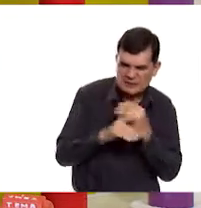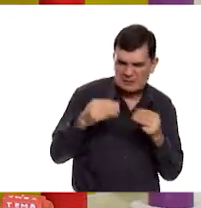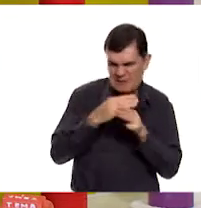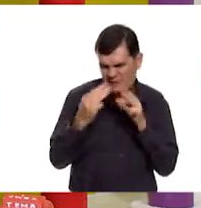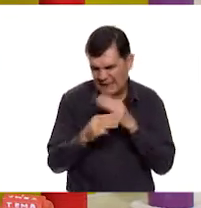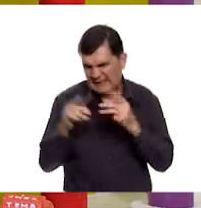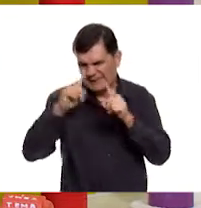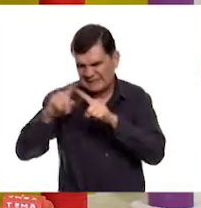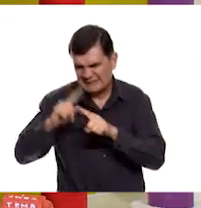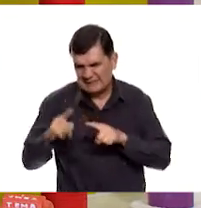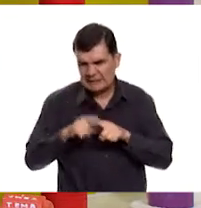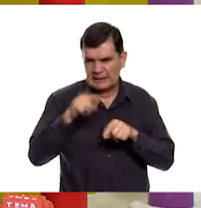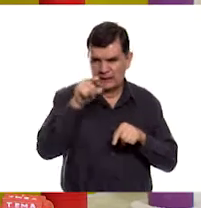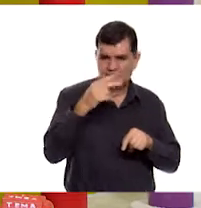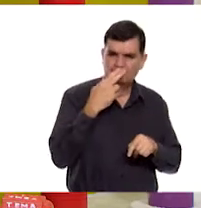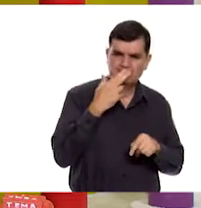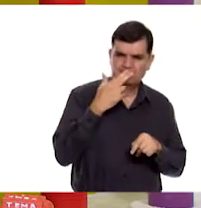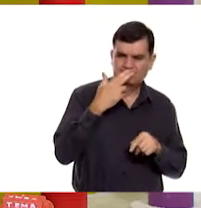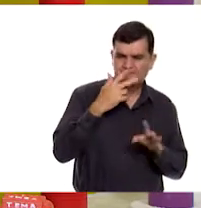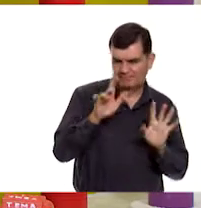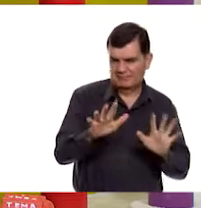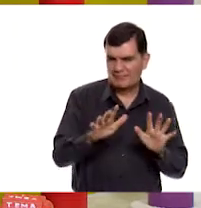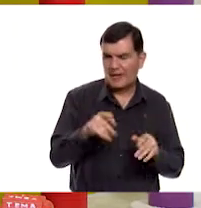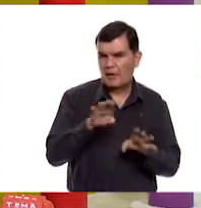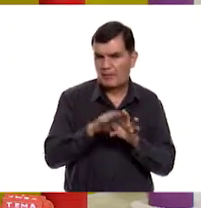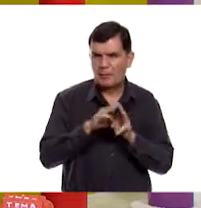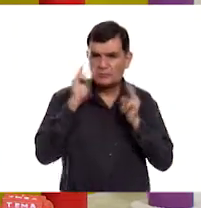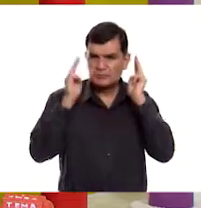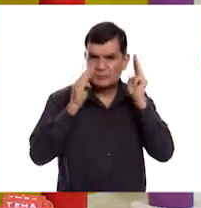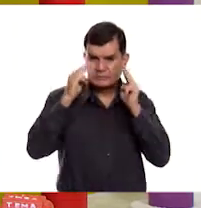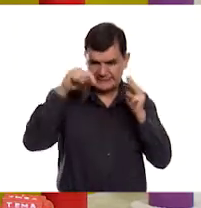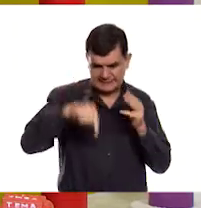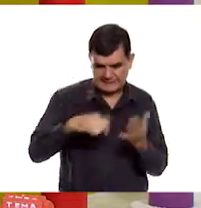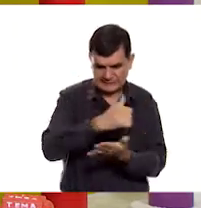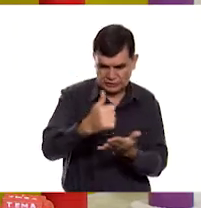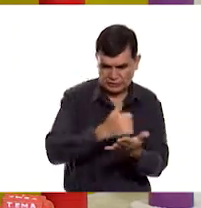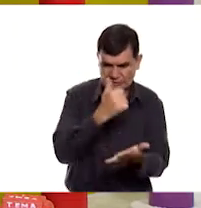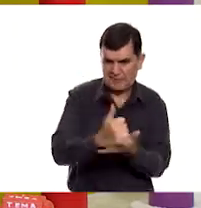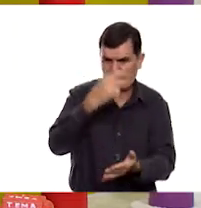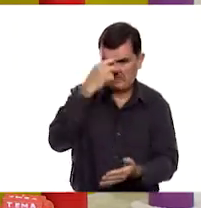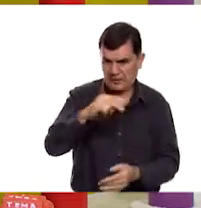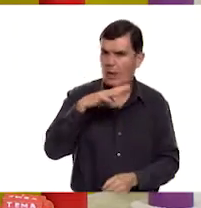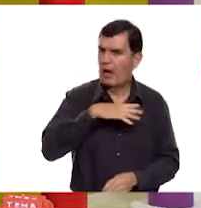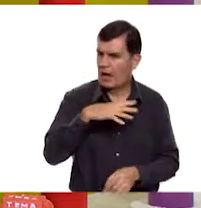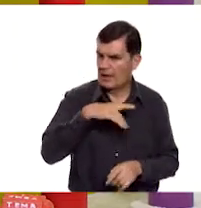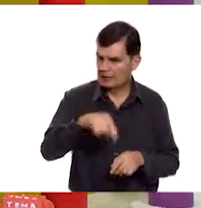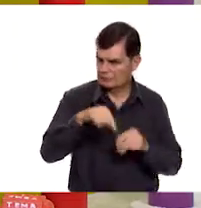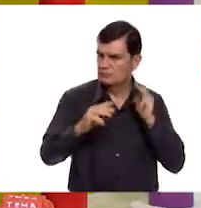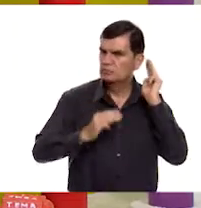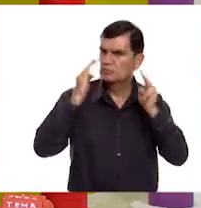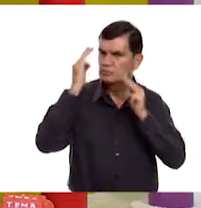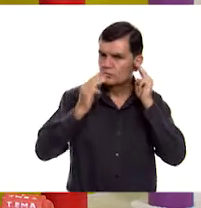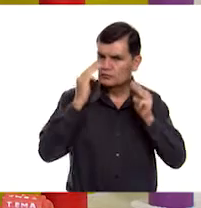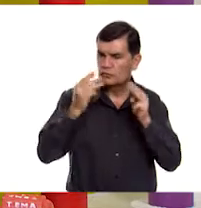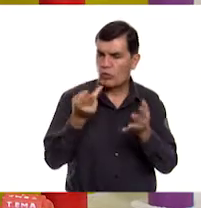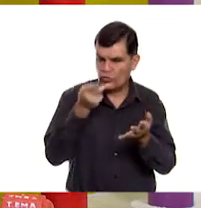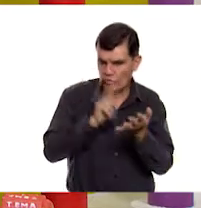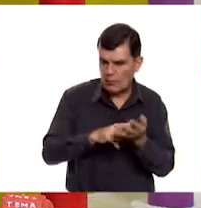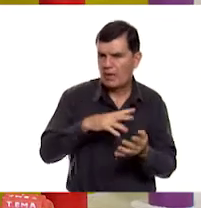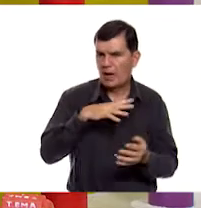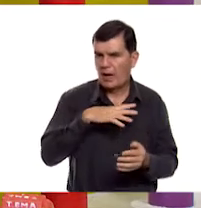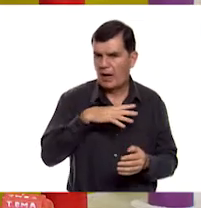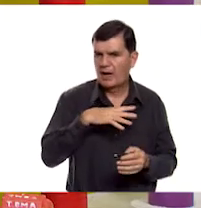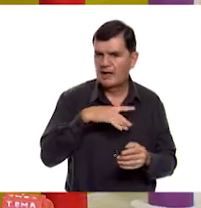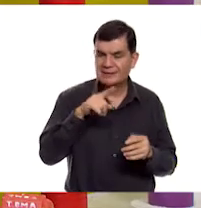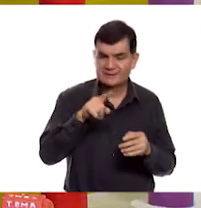y podemos observar estas piezas. Ese museo se encuentra aquí en la Ciudad de México y es un museo que además de todo,